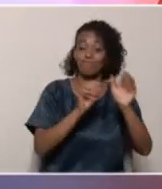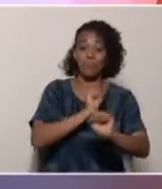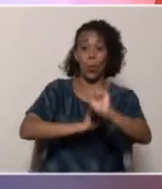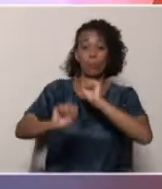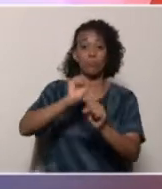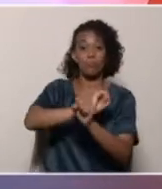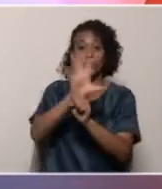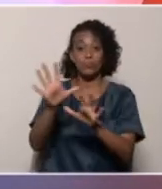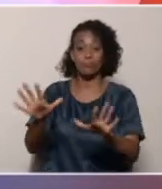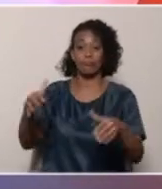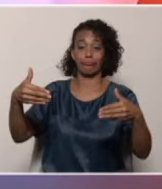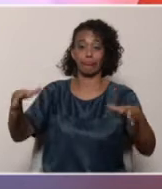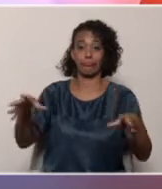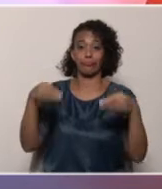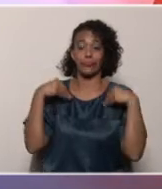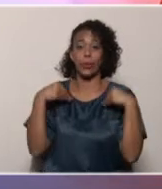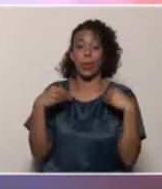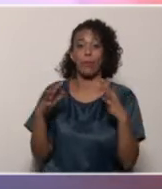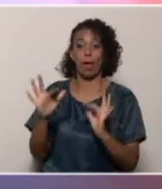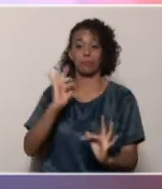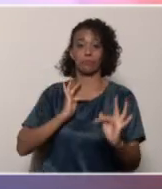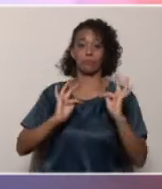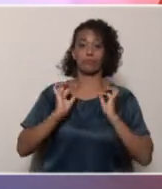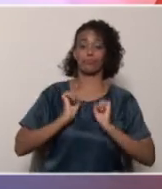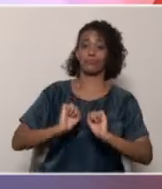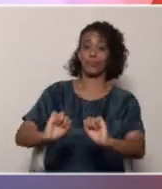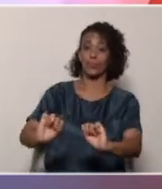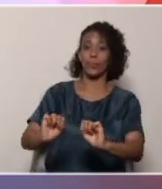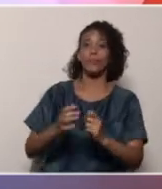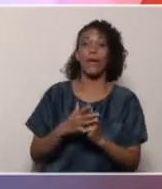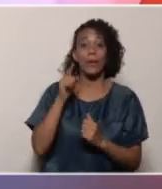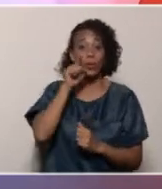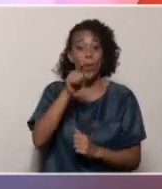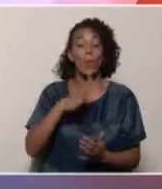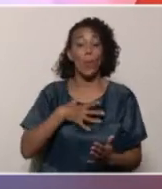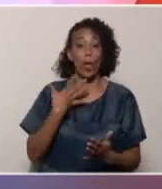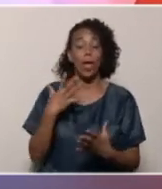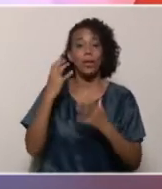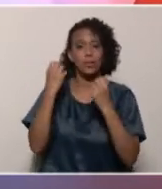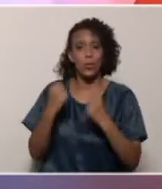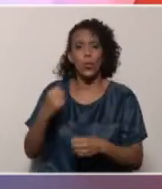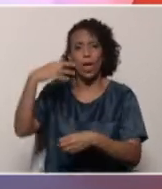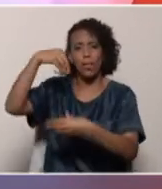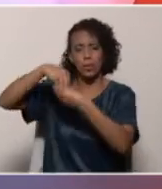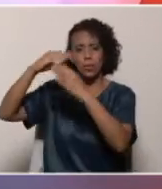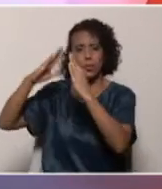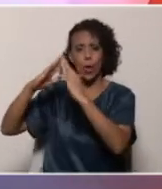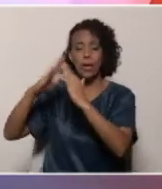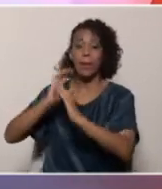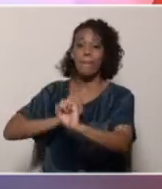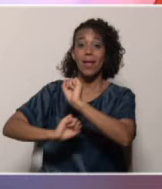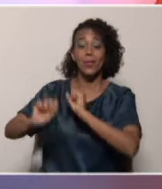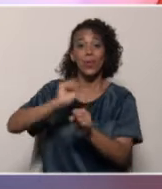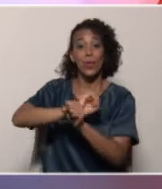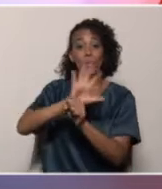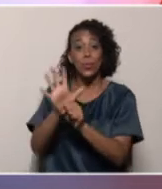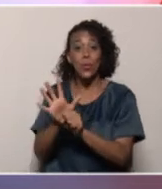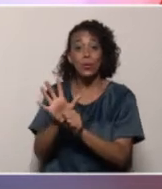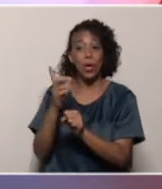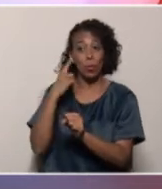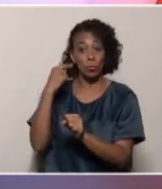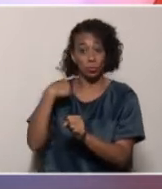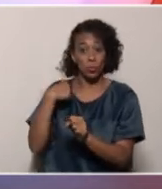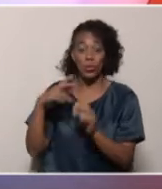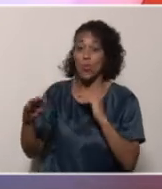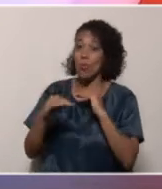COVID-19 hacen un grandioso esfuerzo para que ustedes puedan estar seguros y seguras en casa previniendo el COVID-19 también como